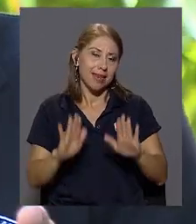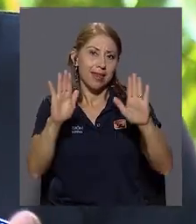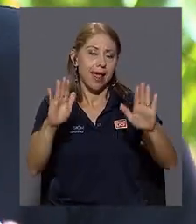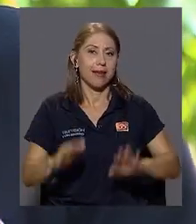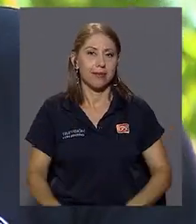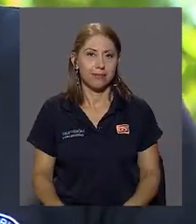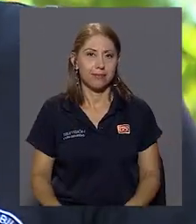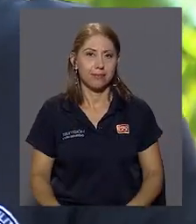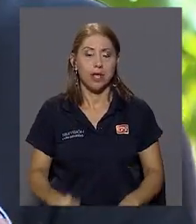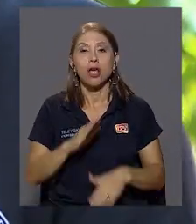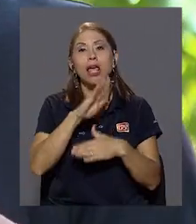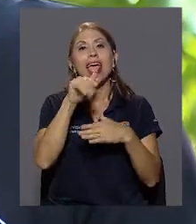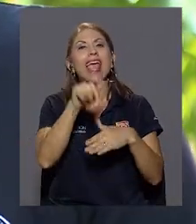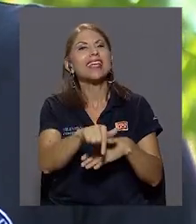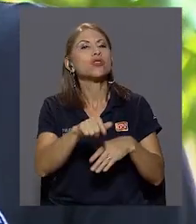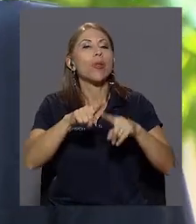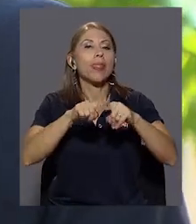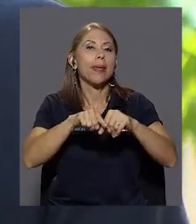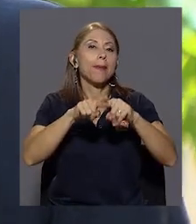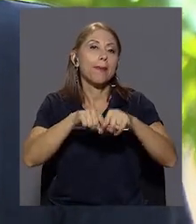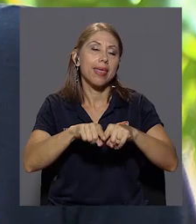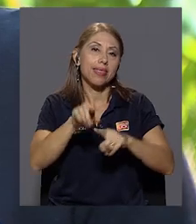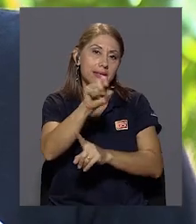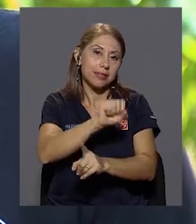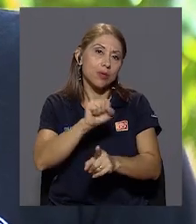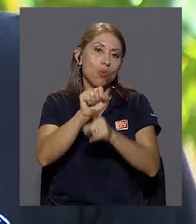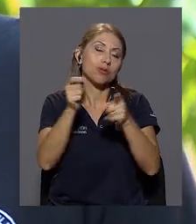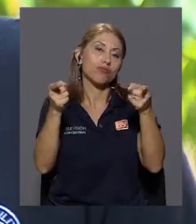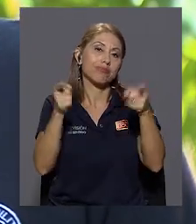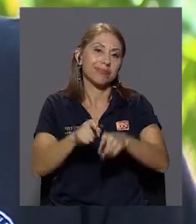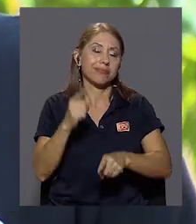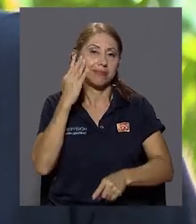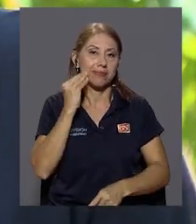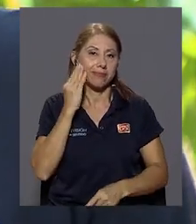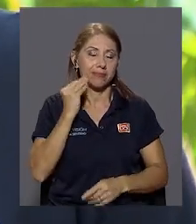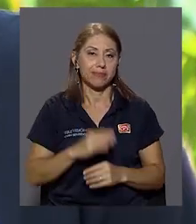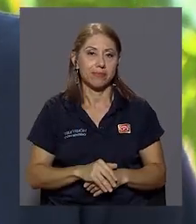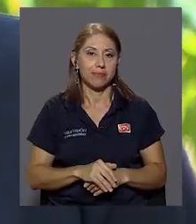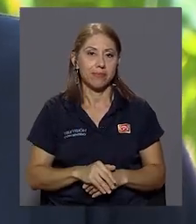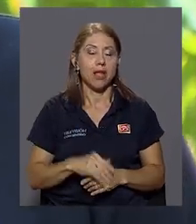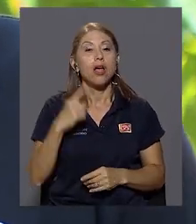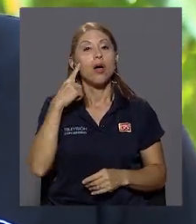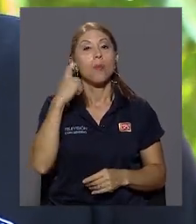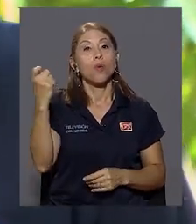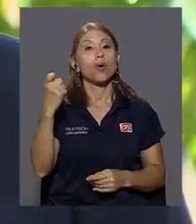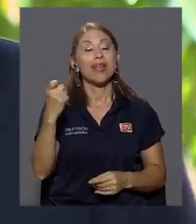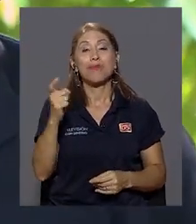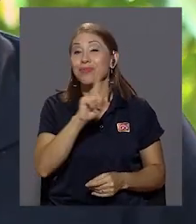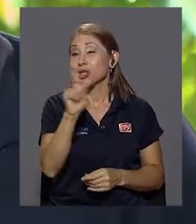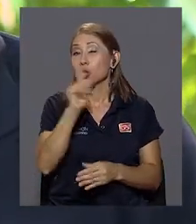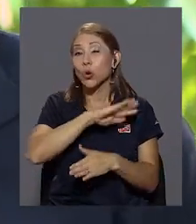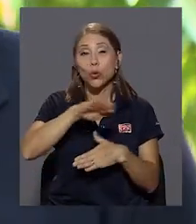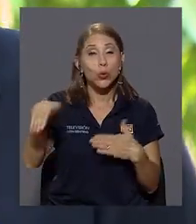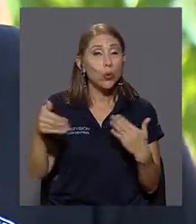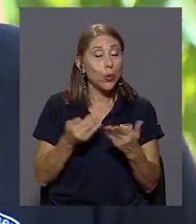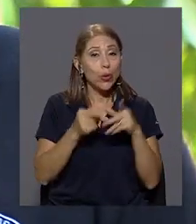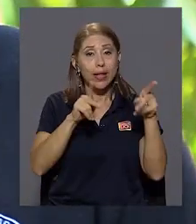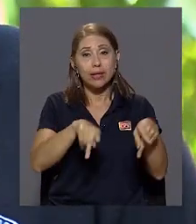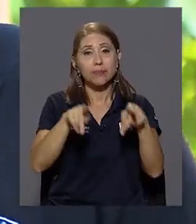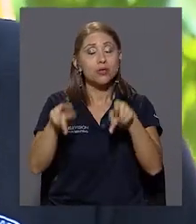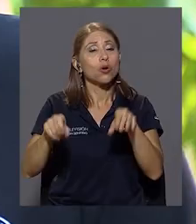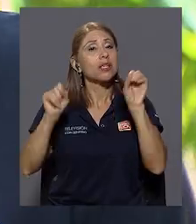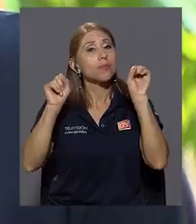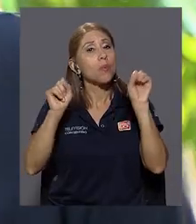Todo esto va a ir de acuerdo a las realidades que también nosotros vivimos. ¿Por qué? Porque si bien es cierto, no todas las personas pueden